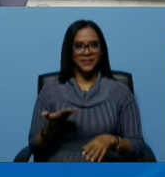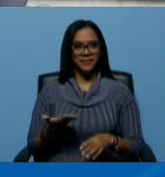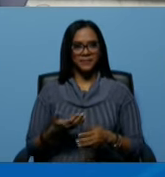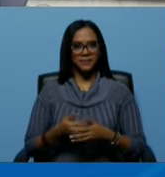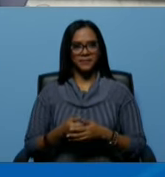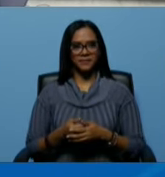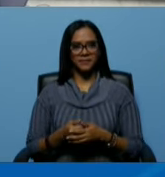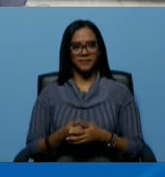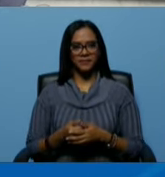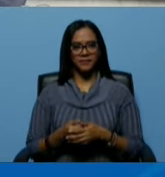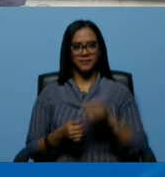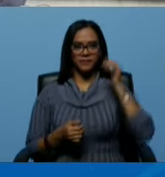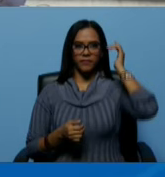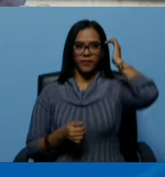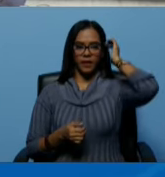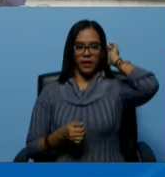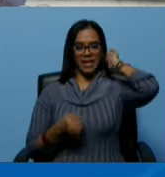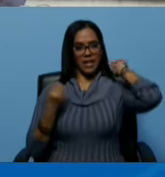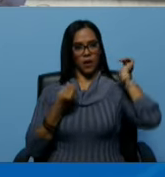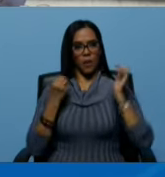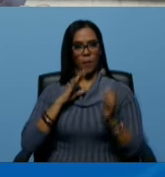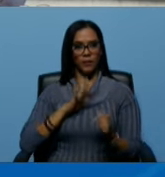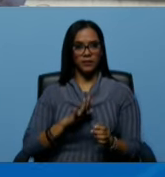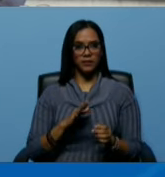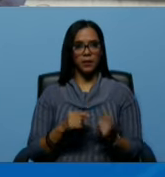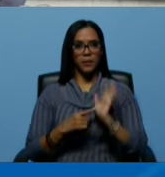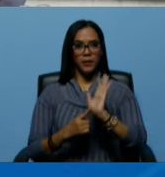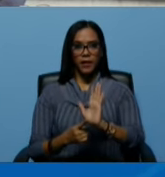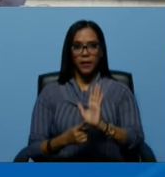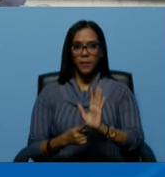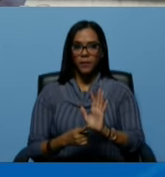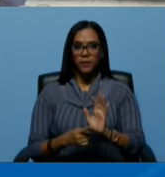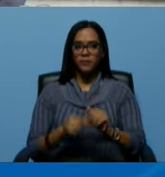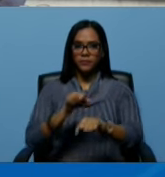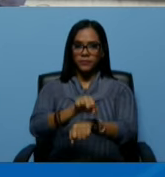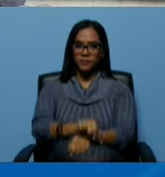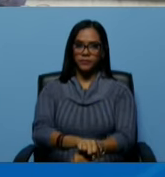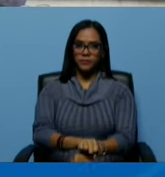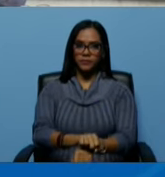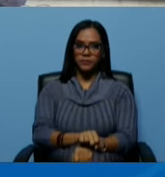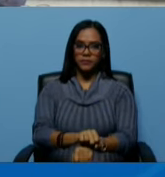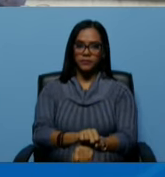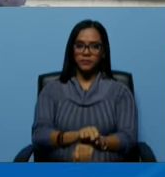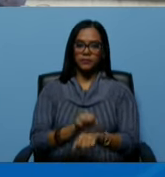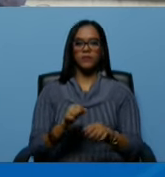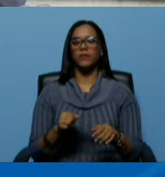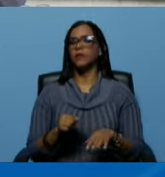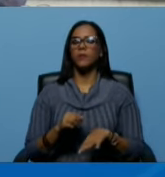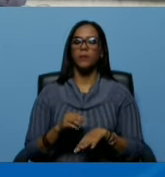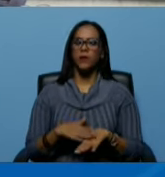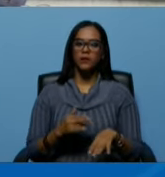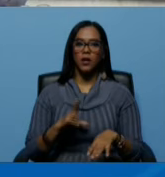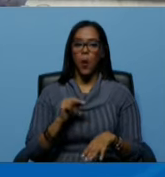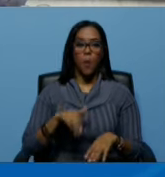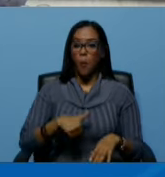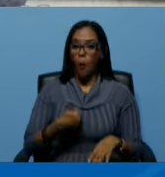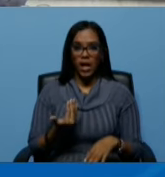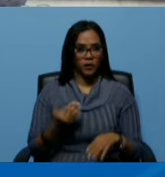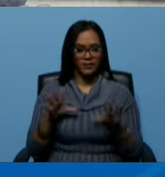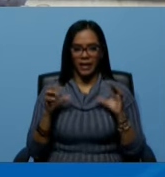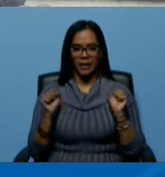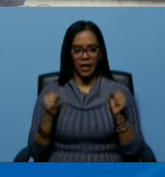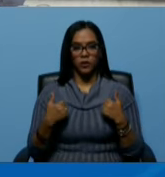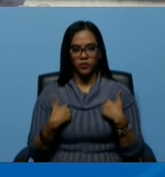y como queda como ejemplo José Gregorio Hernández por eso que no puedo entender yo no puedo entender